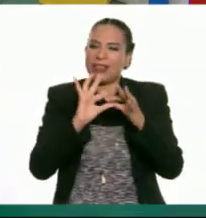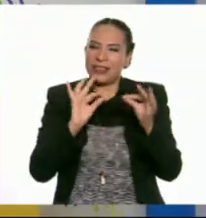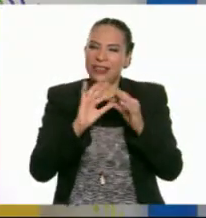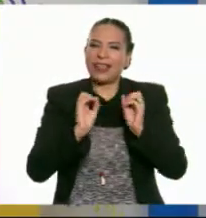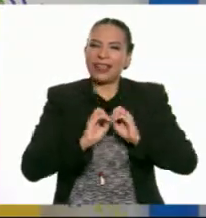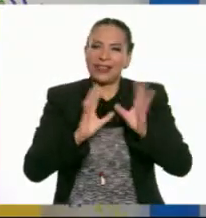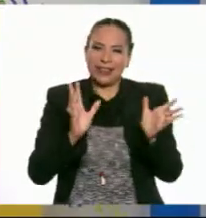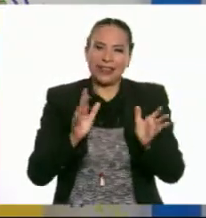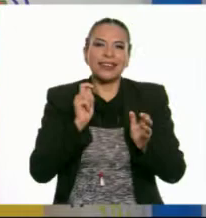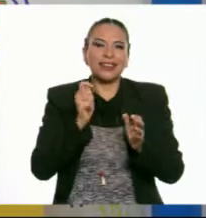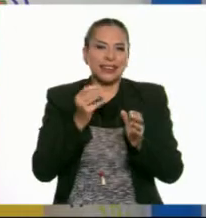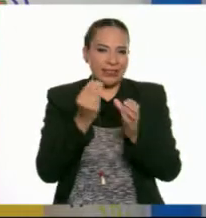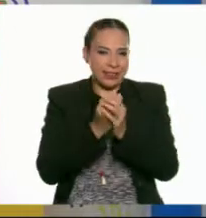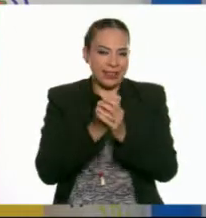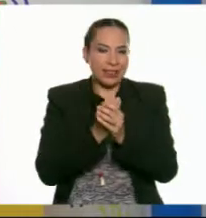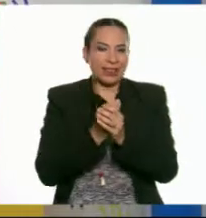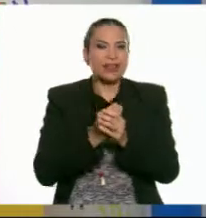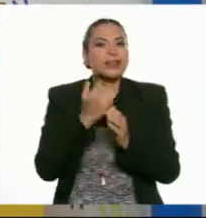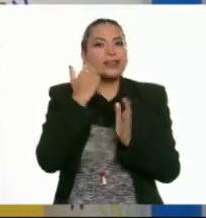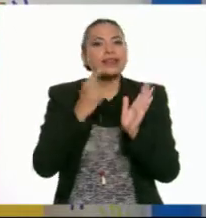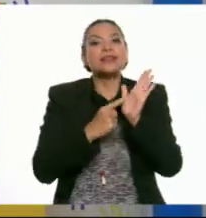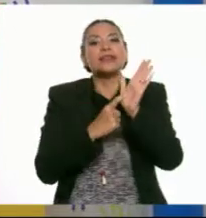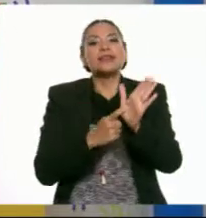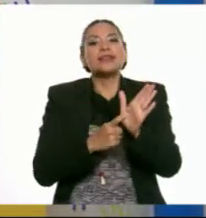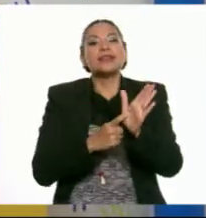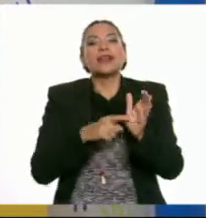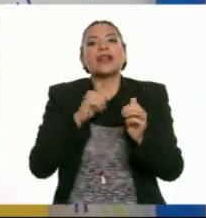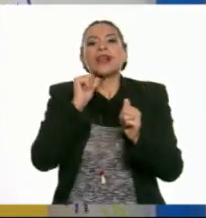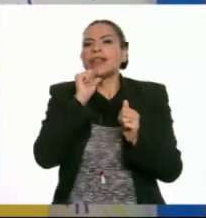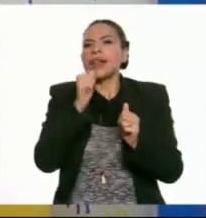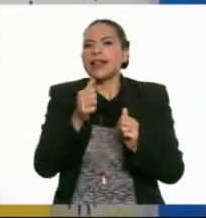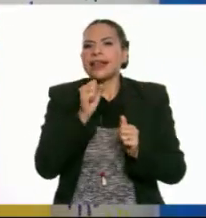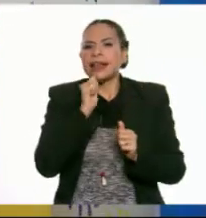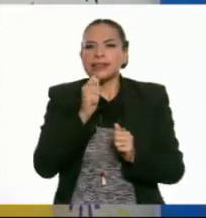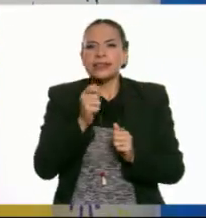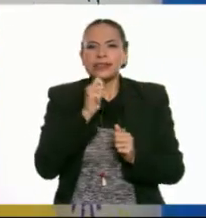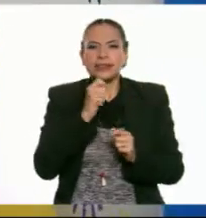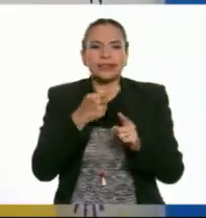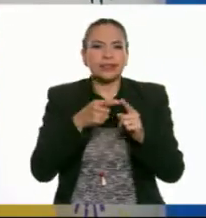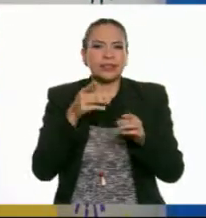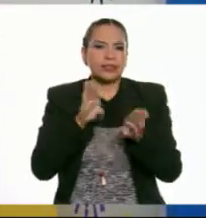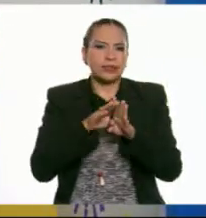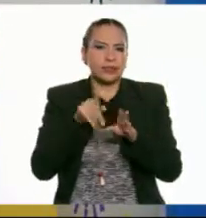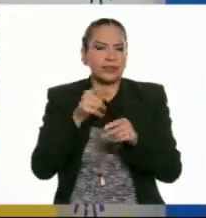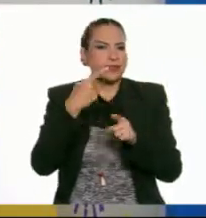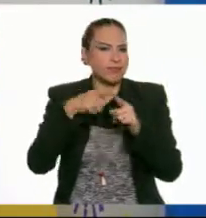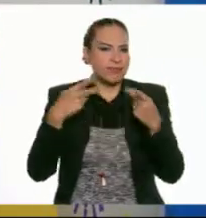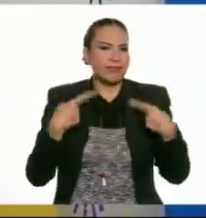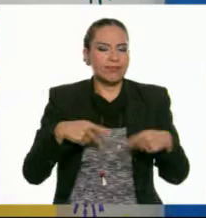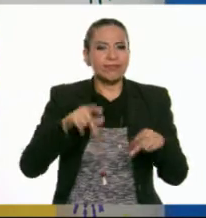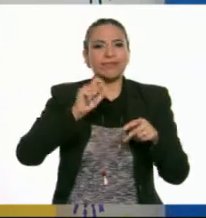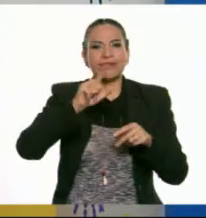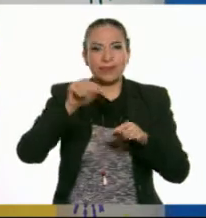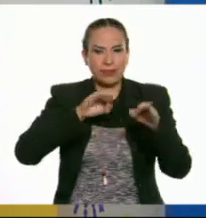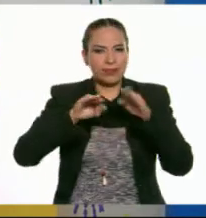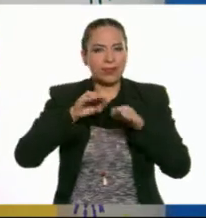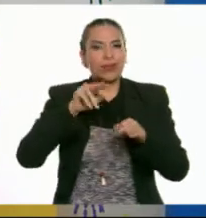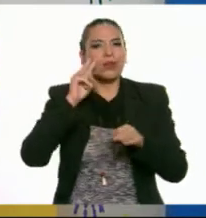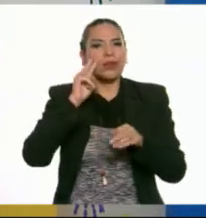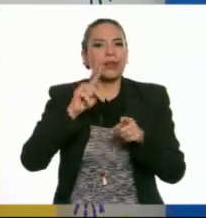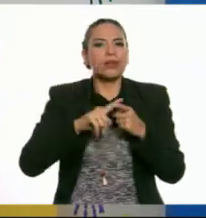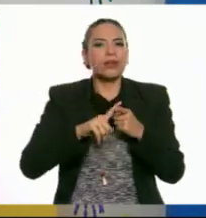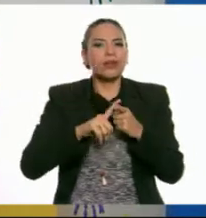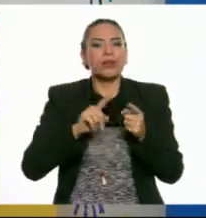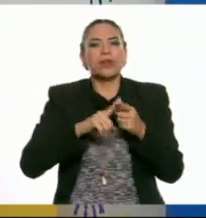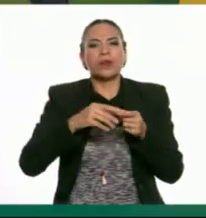Ok. Lo primero es que quiero presentarles. No hemos tenido una entrevista con este tipo de profesionistas. Hemos visto con